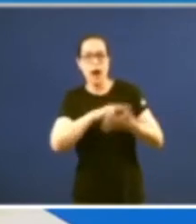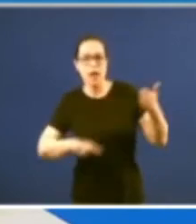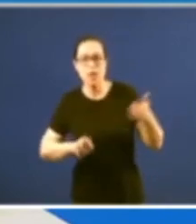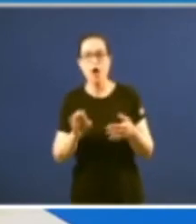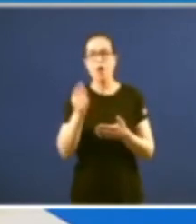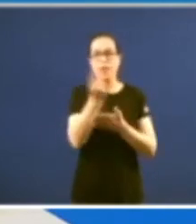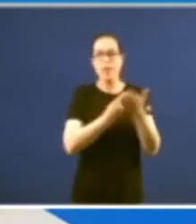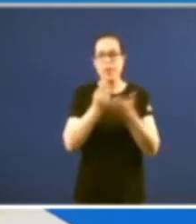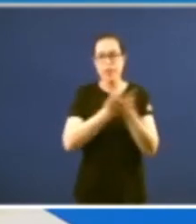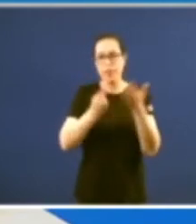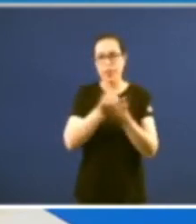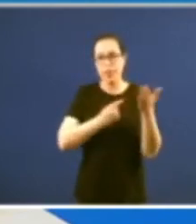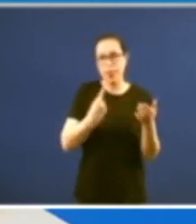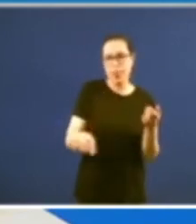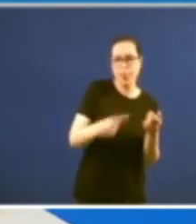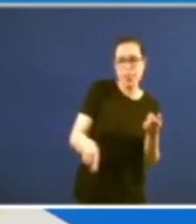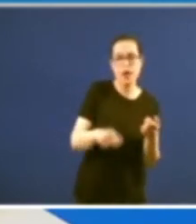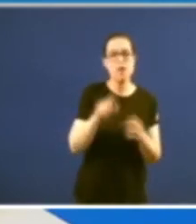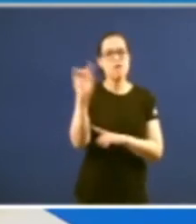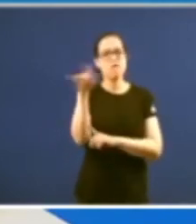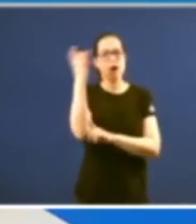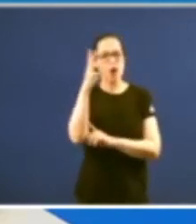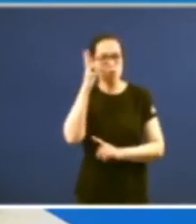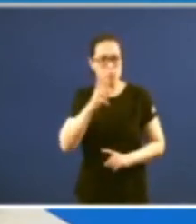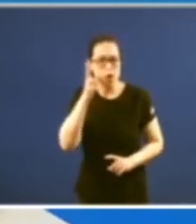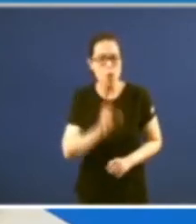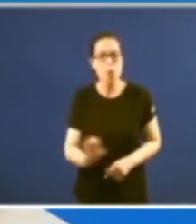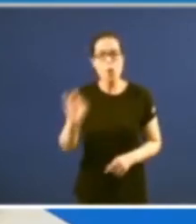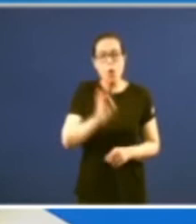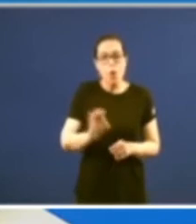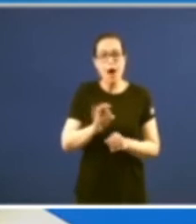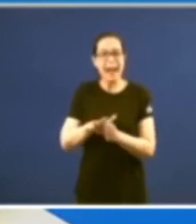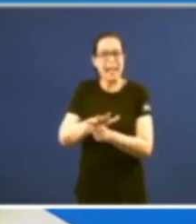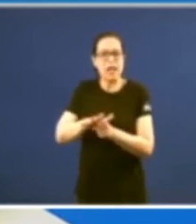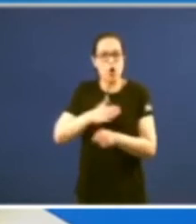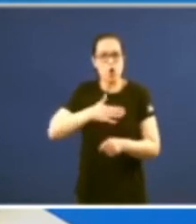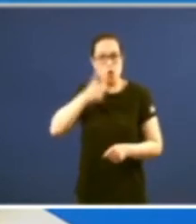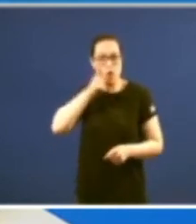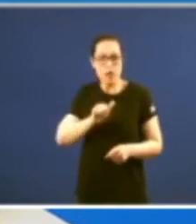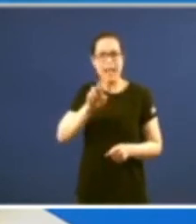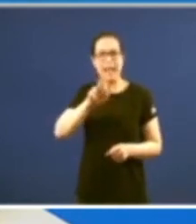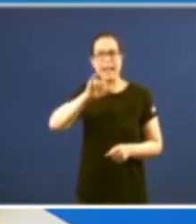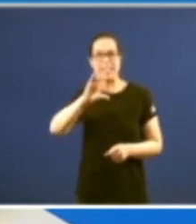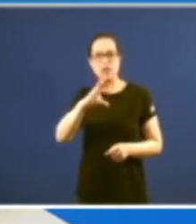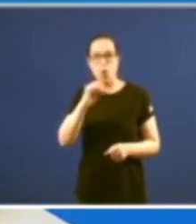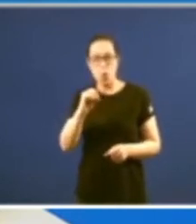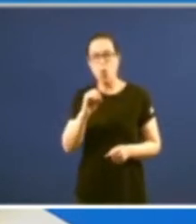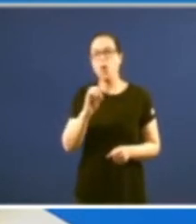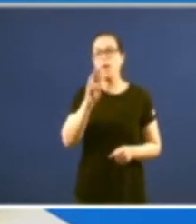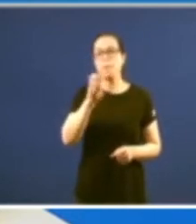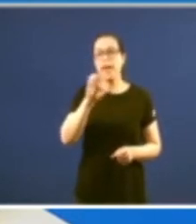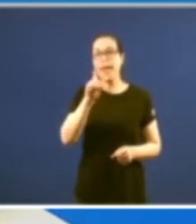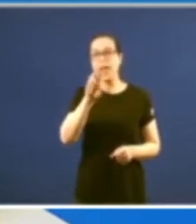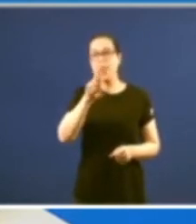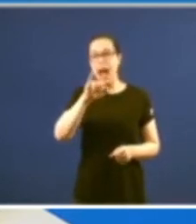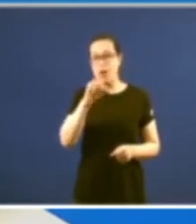os artigos de Álvaro Conqueiro no Faro de Vigo ou como la región foi refúgio para risco ou gotero pedrallo antes de impulsar nos